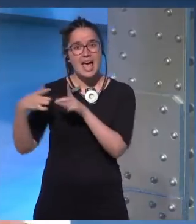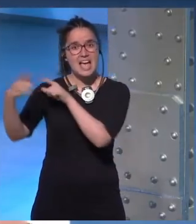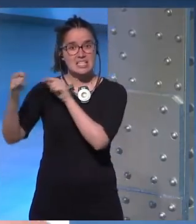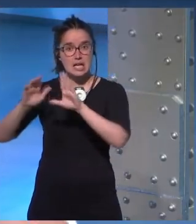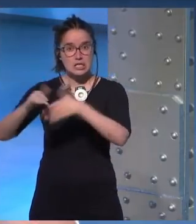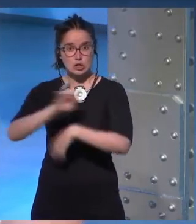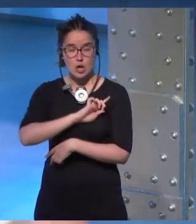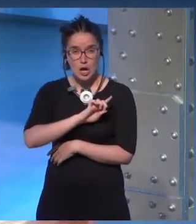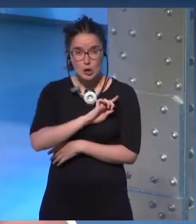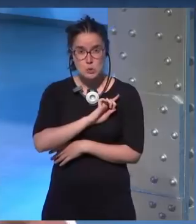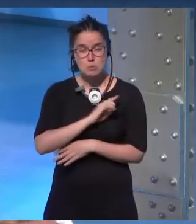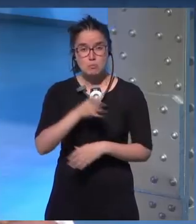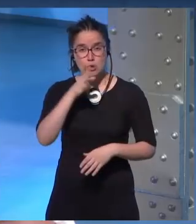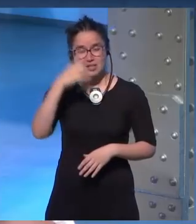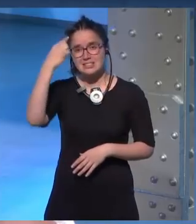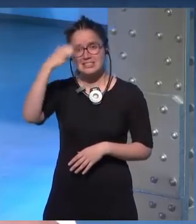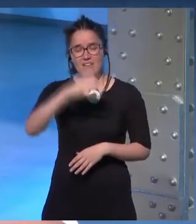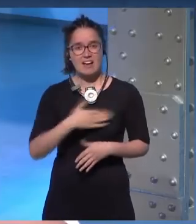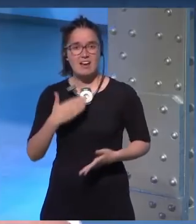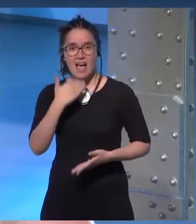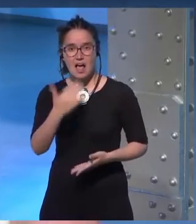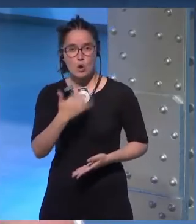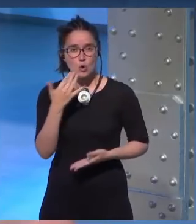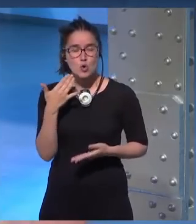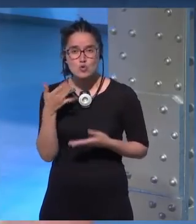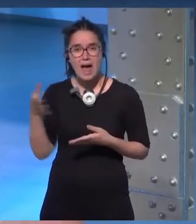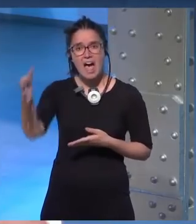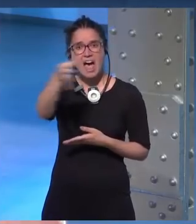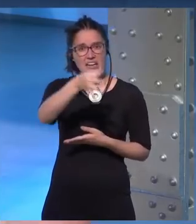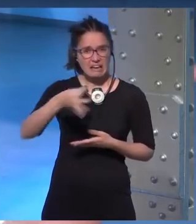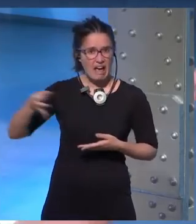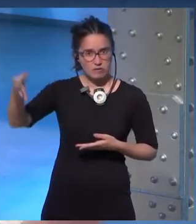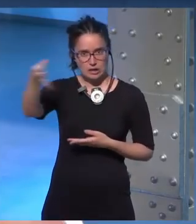legión fue porque sabía que quería hacer algo con una nave orgánica